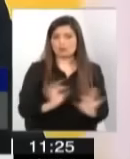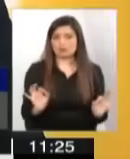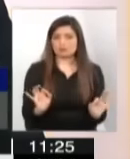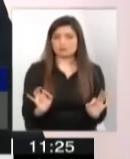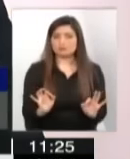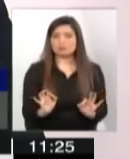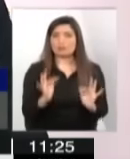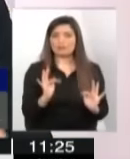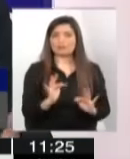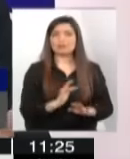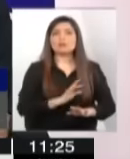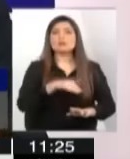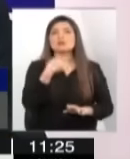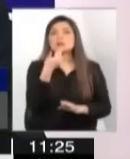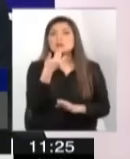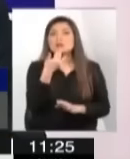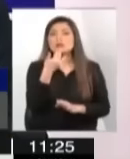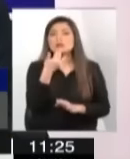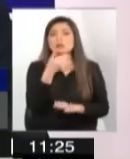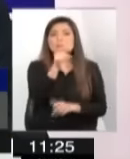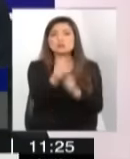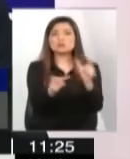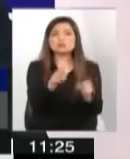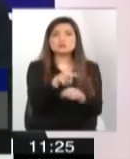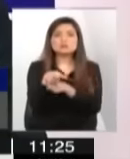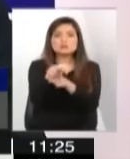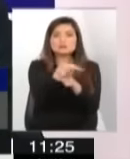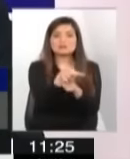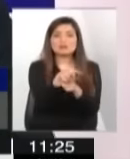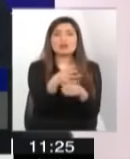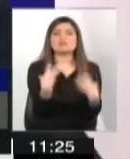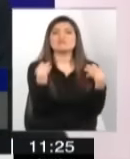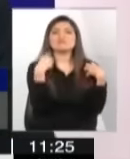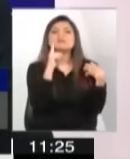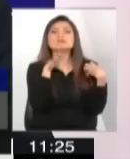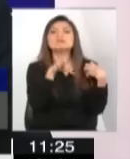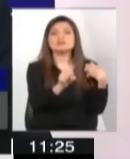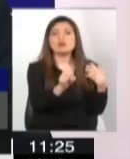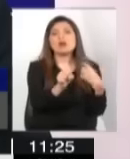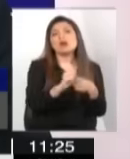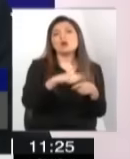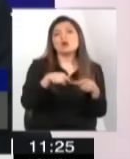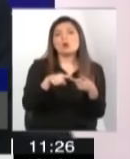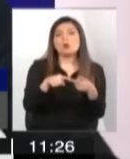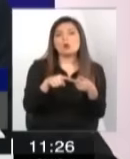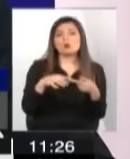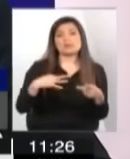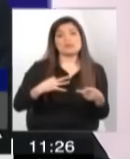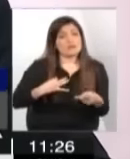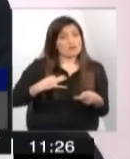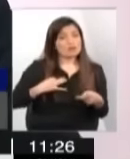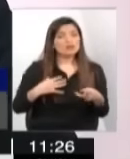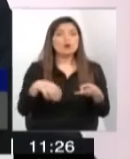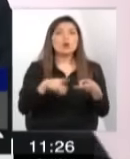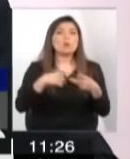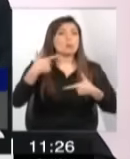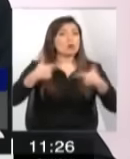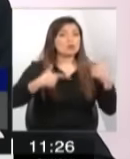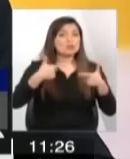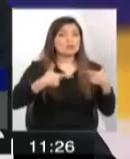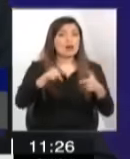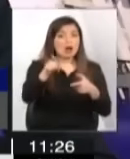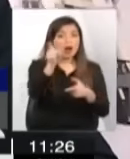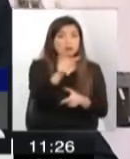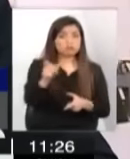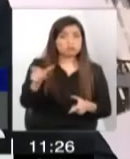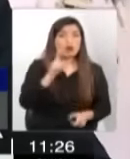tanto responsabilidades administrativas, civiles y también una responsabilidad política, si es que los políticos tienen algo